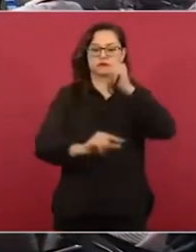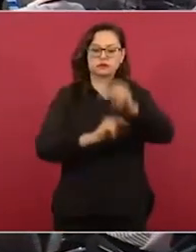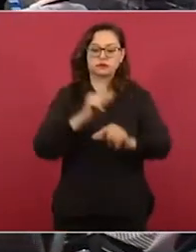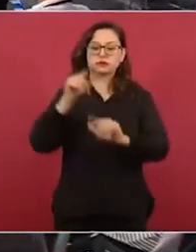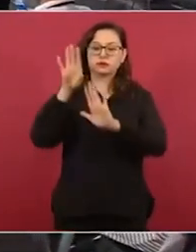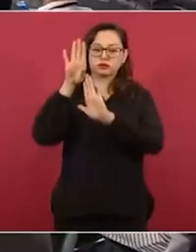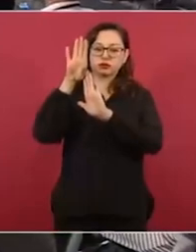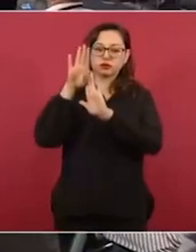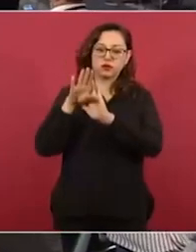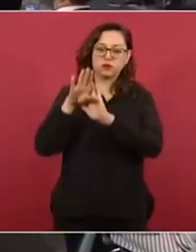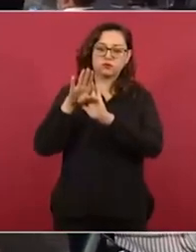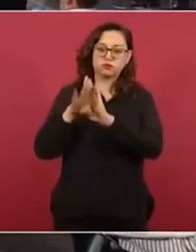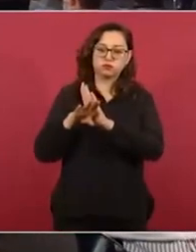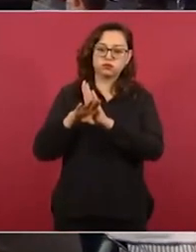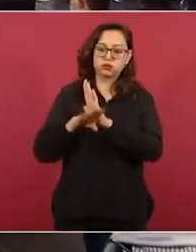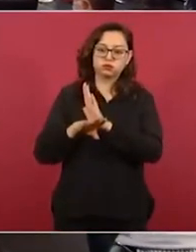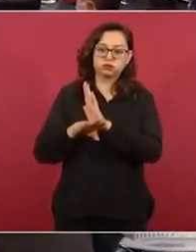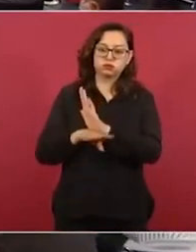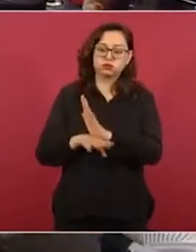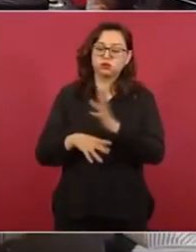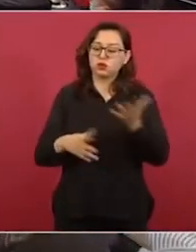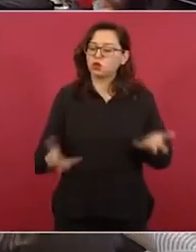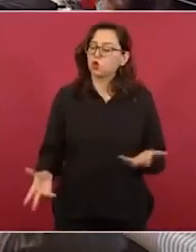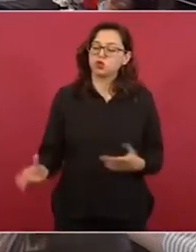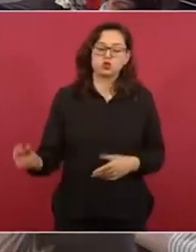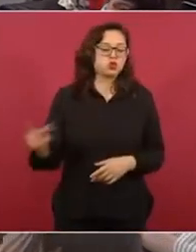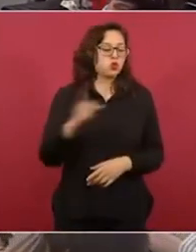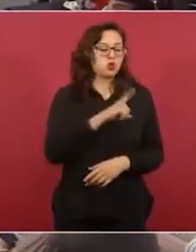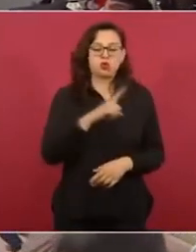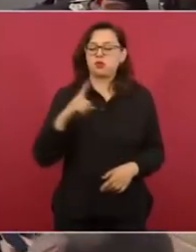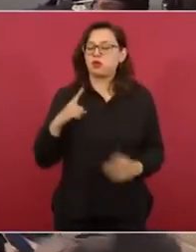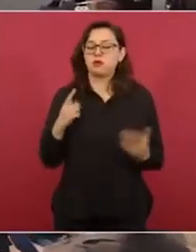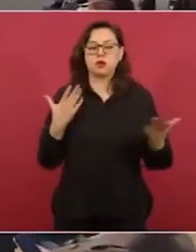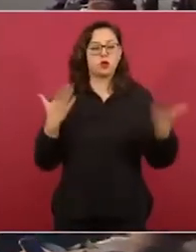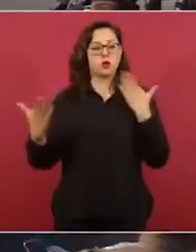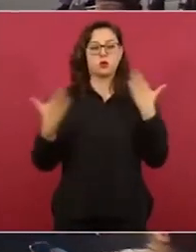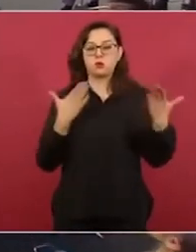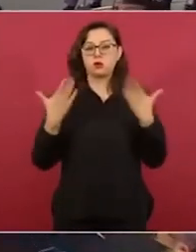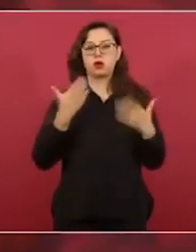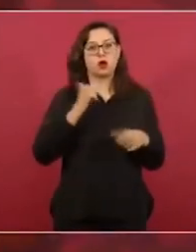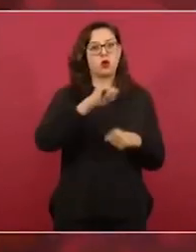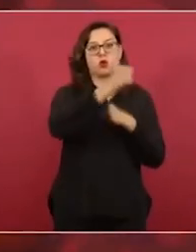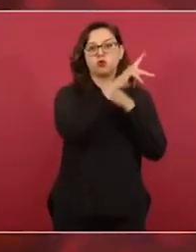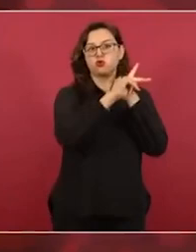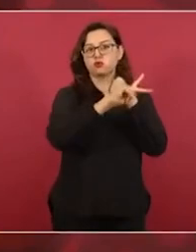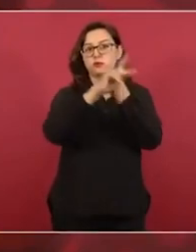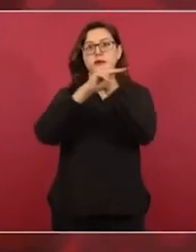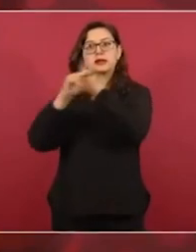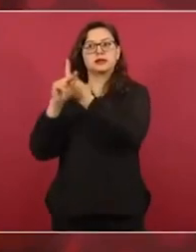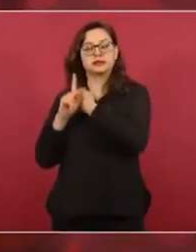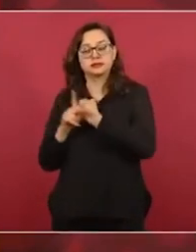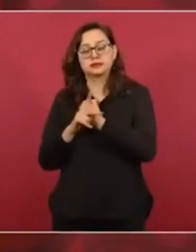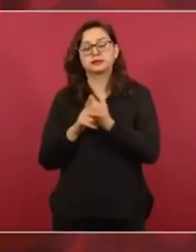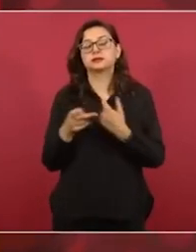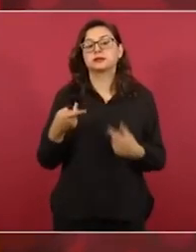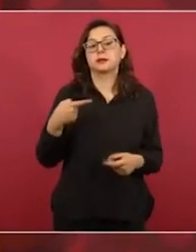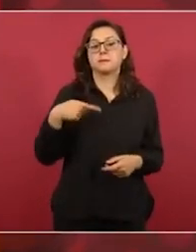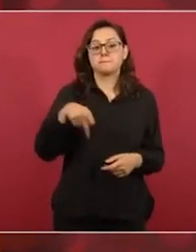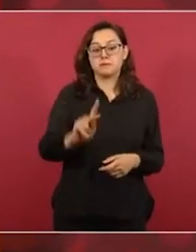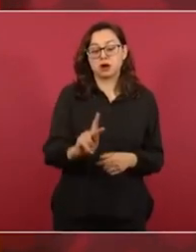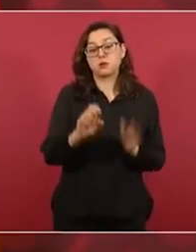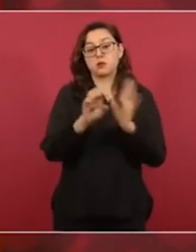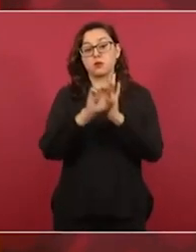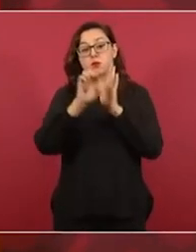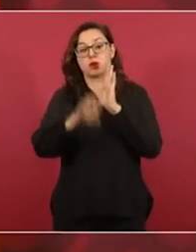No son buenas las comparaciones cuando se trata de aumentos de precio, pero Estados